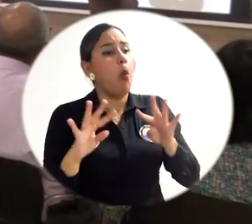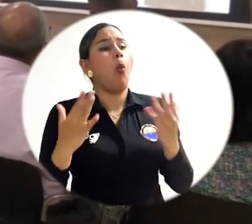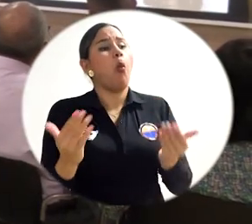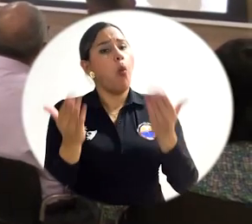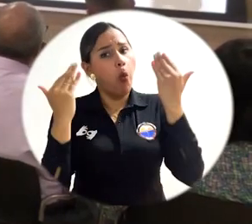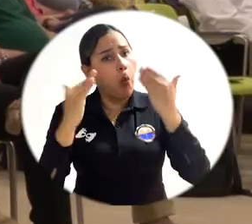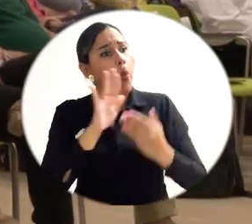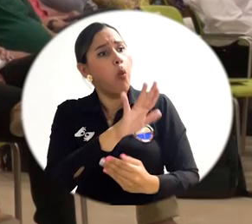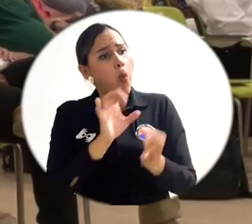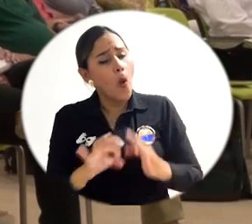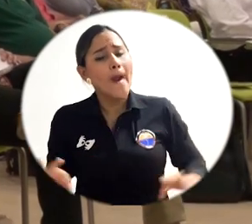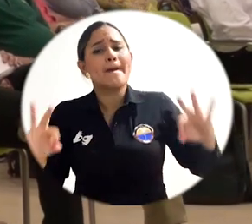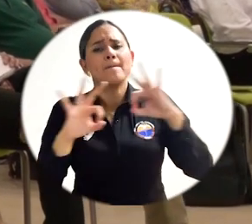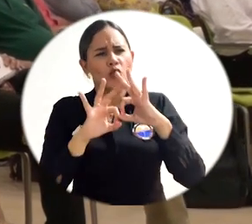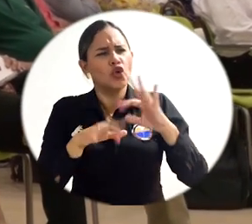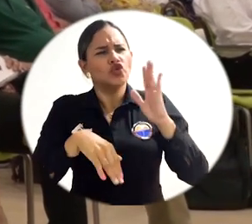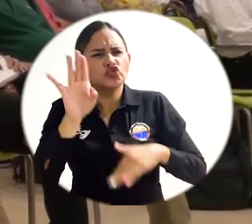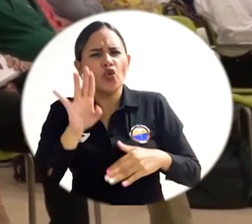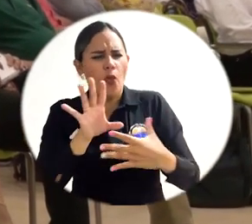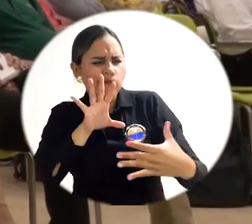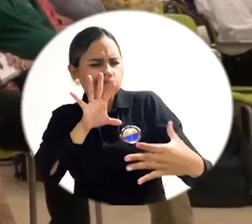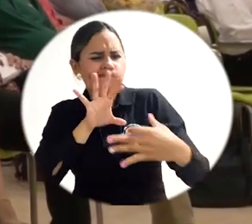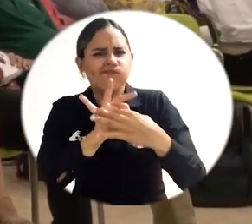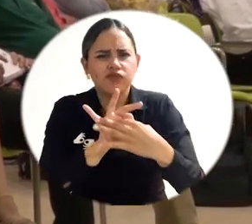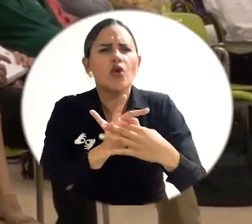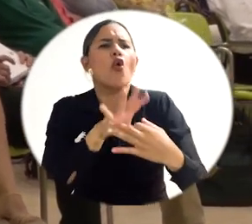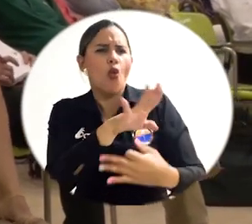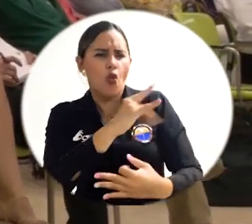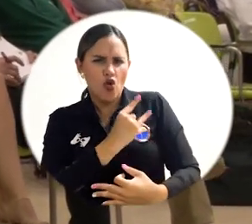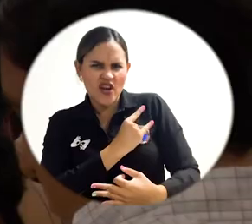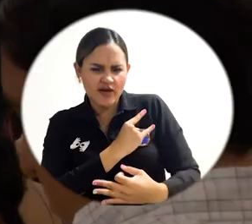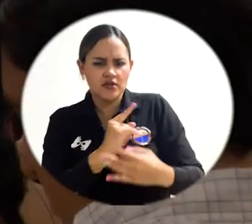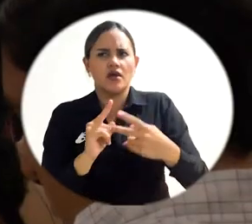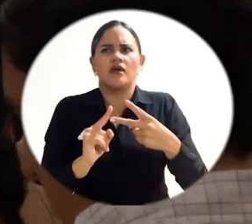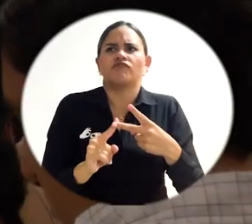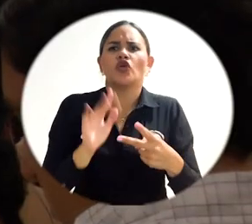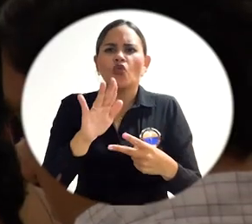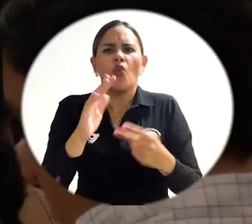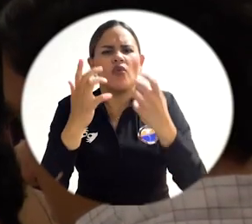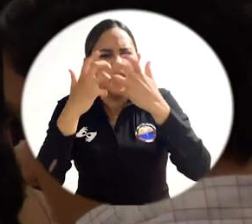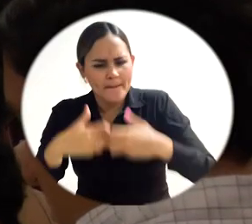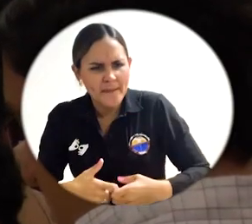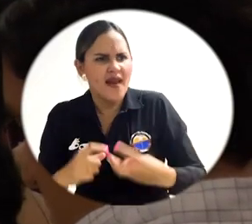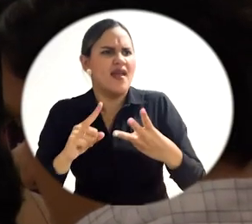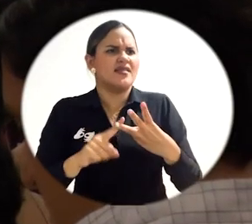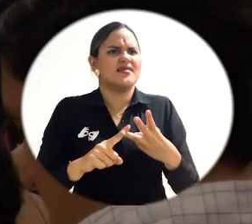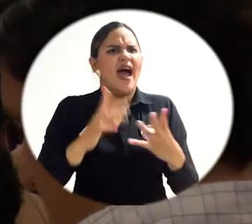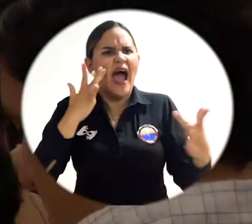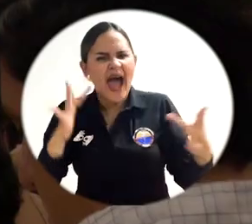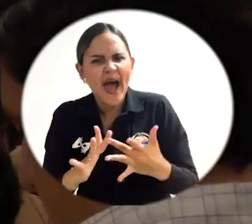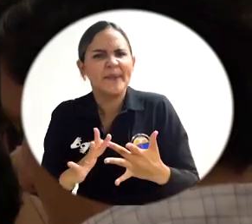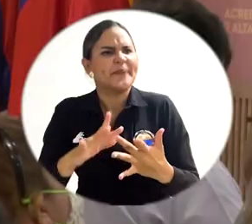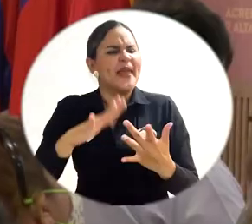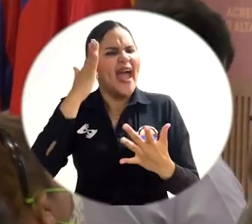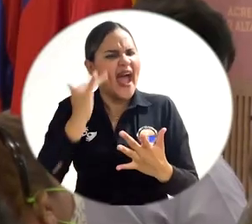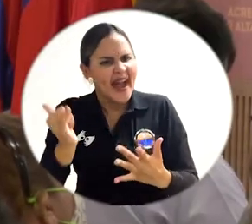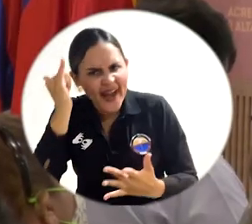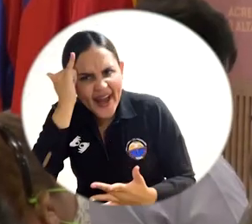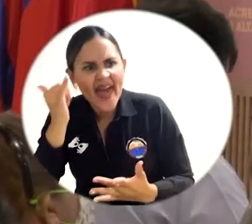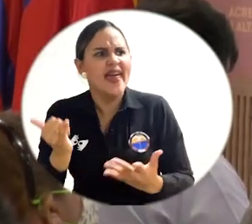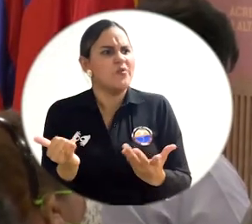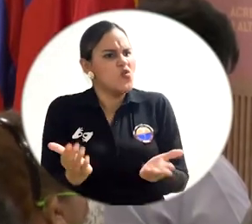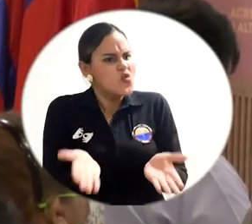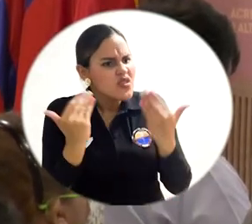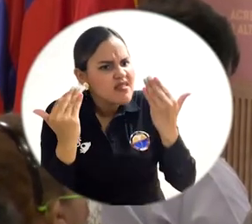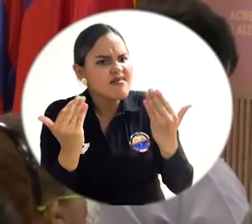liderazgo de la universidad en procesos de cohesión de los sectores empresariales, gubernamentales y académicos, en pro de mejorar